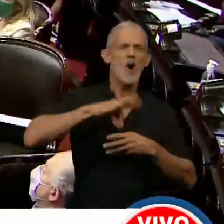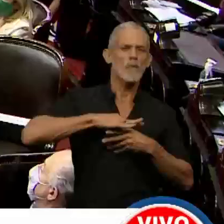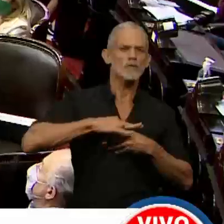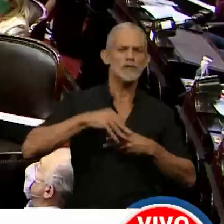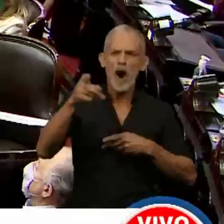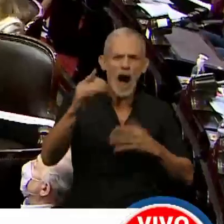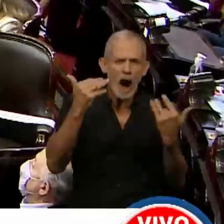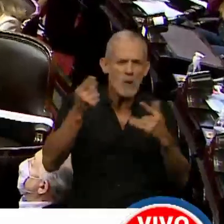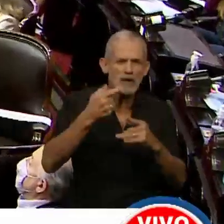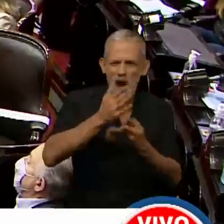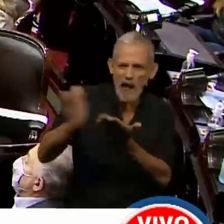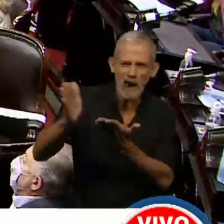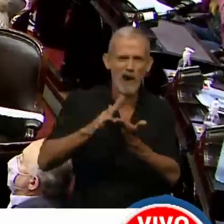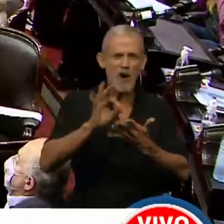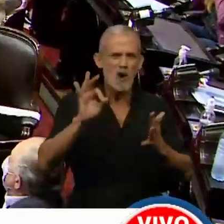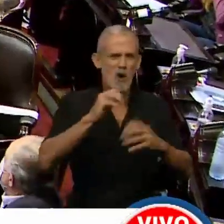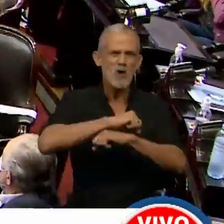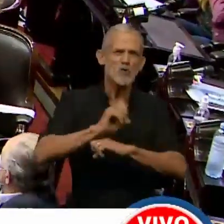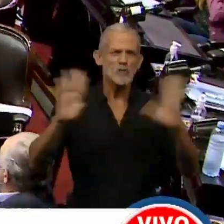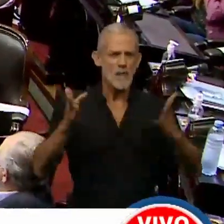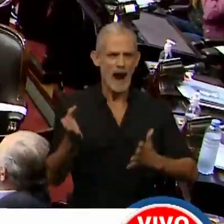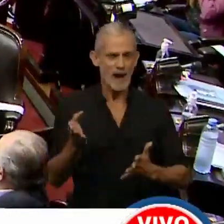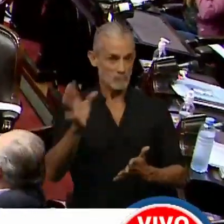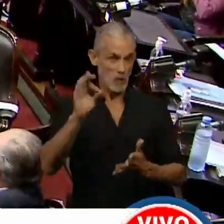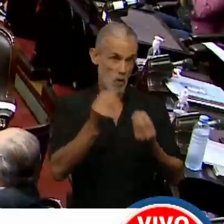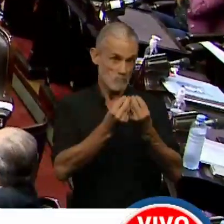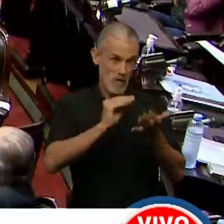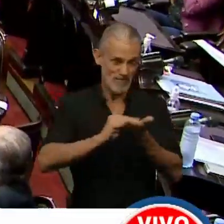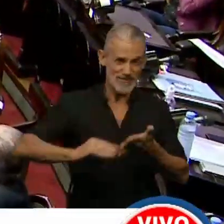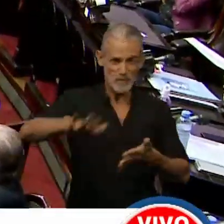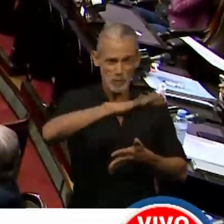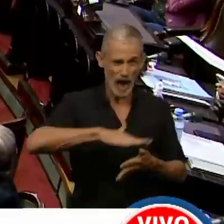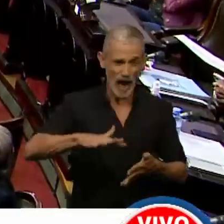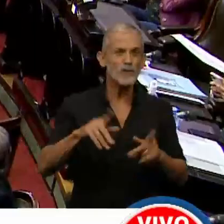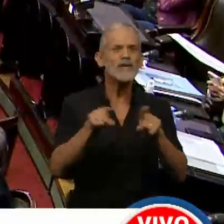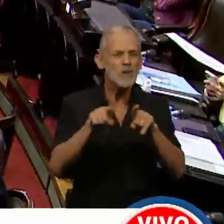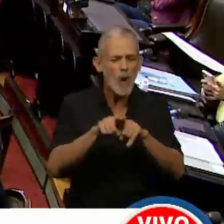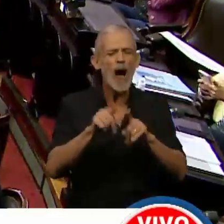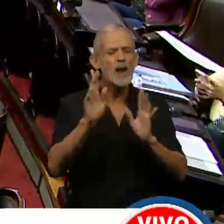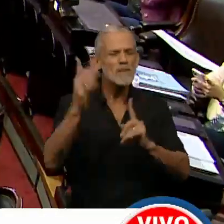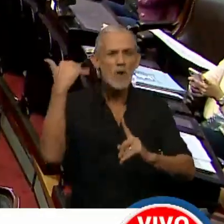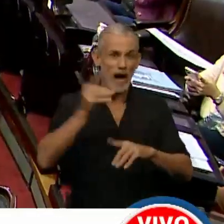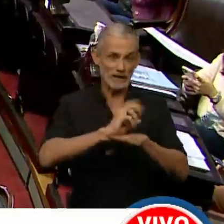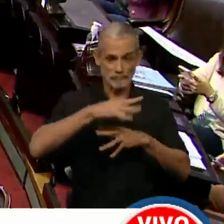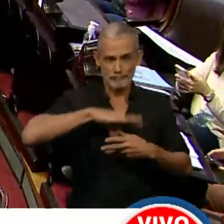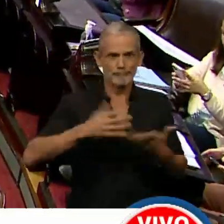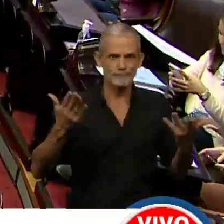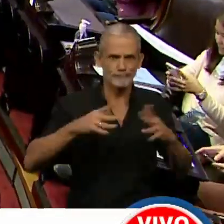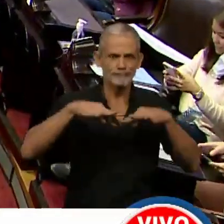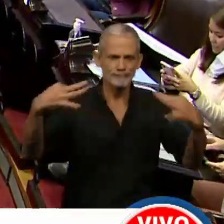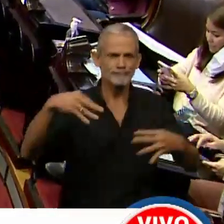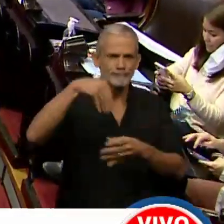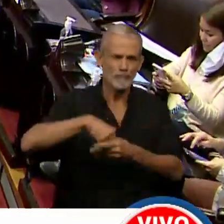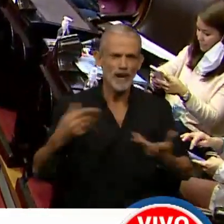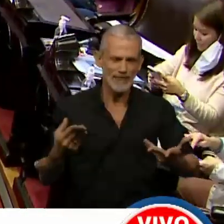positivo también usted puede ser excluido o tiene inhabilidad moral. O muchos de los diputados que como nos ha pasado le han dado positivo en la Cámara